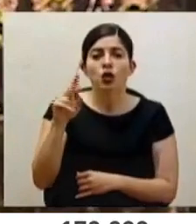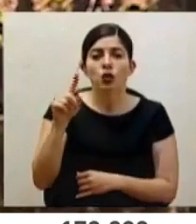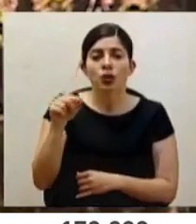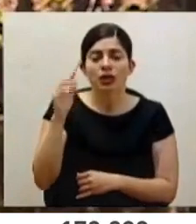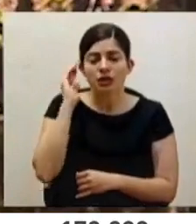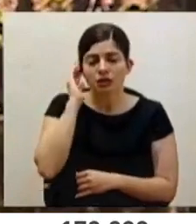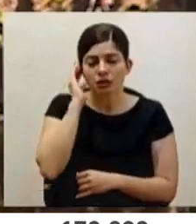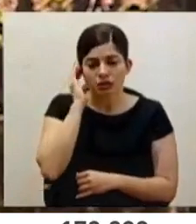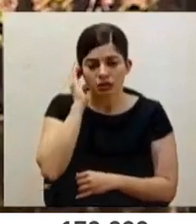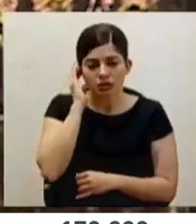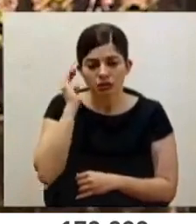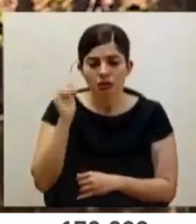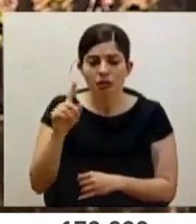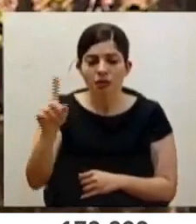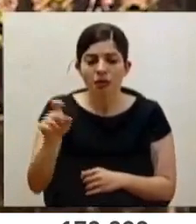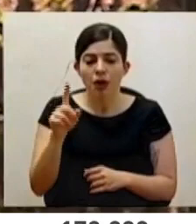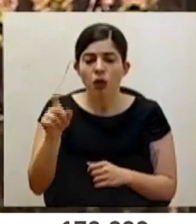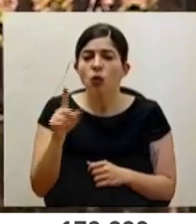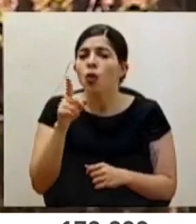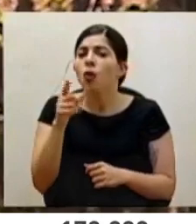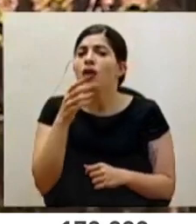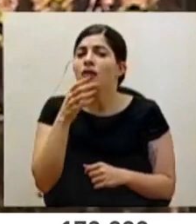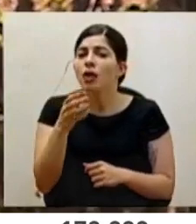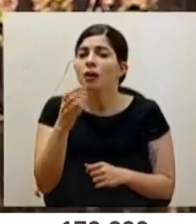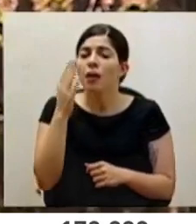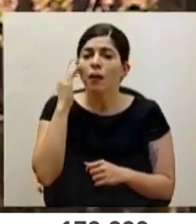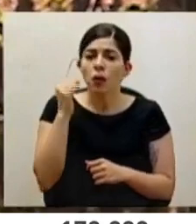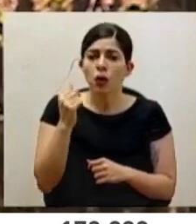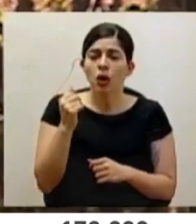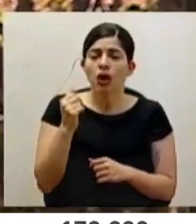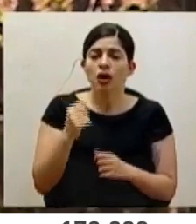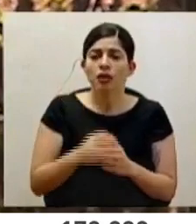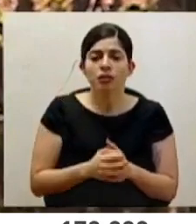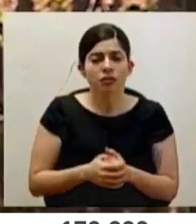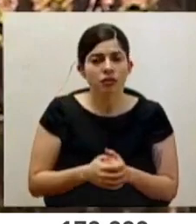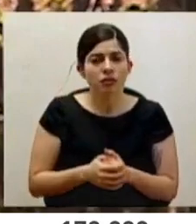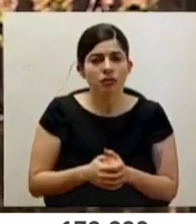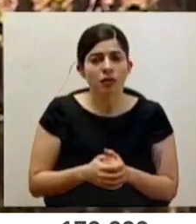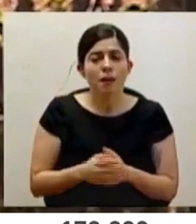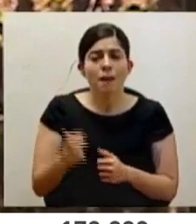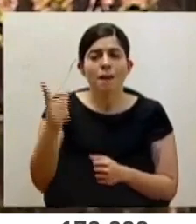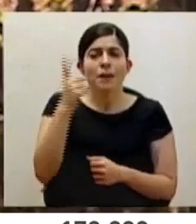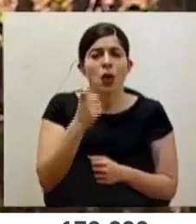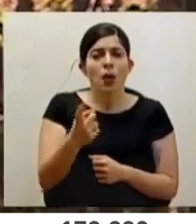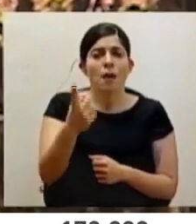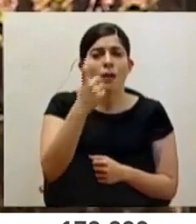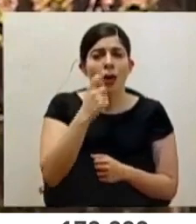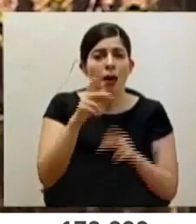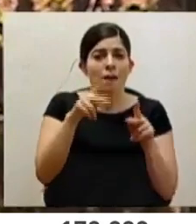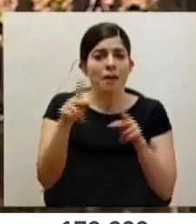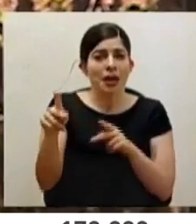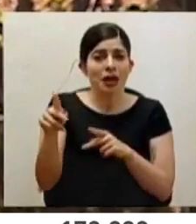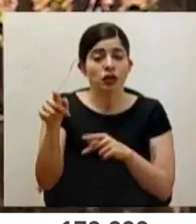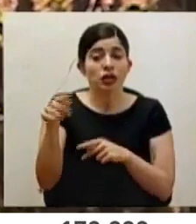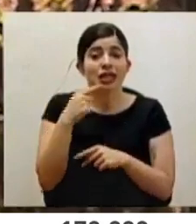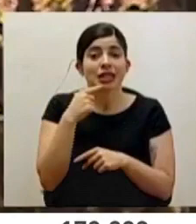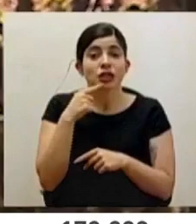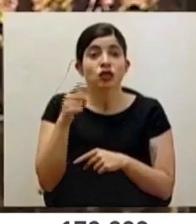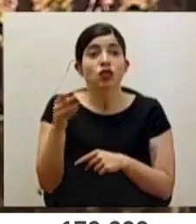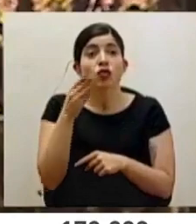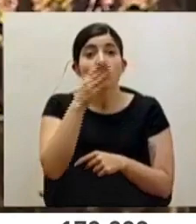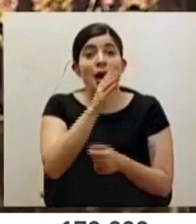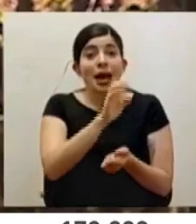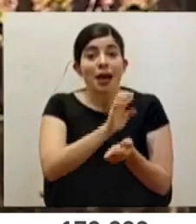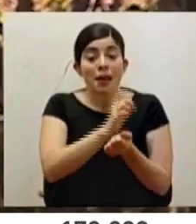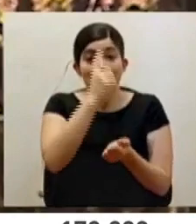por un tema más de confusión de la población porque nos han llegado consultas de ciudadanos que se acercan a los CEBAIS